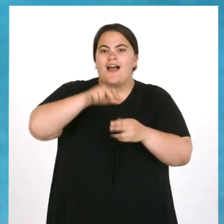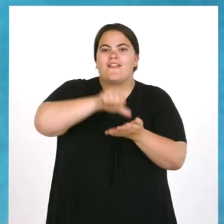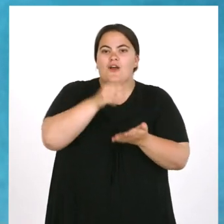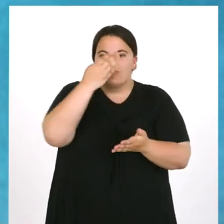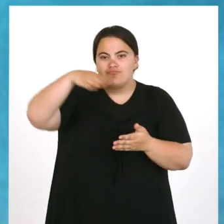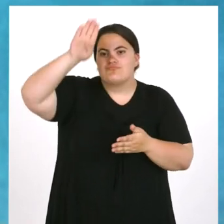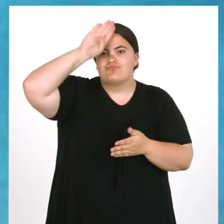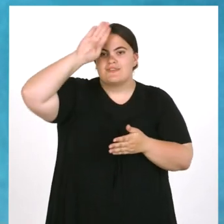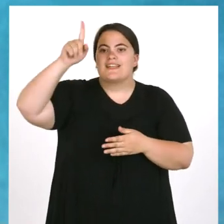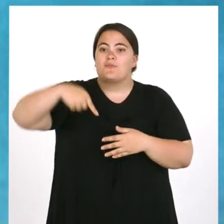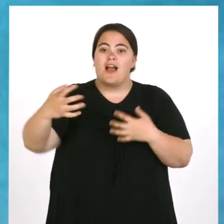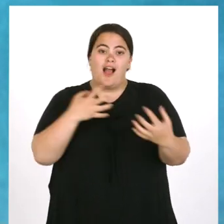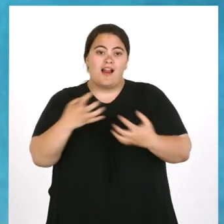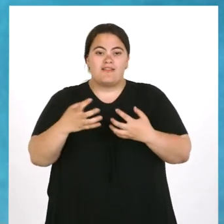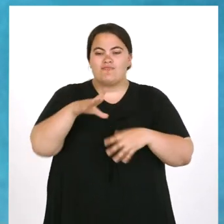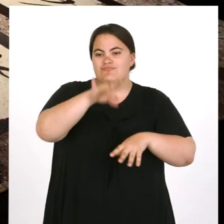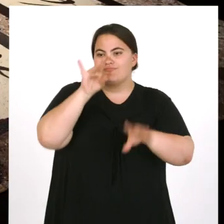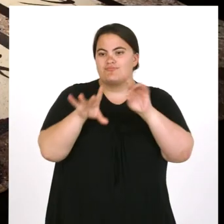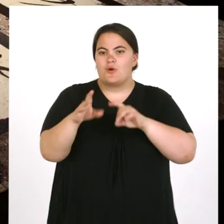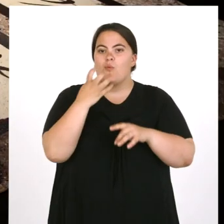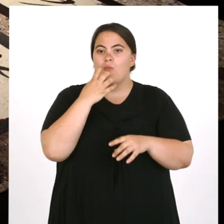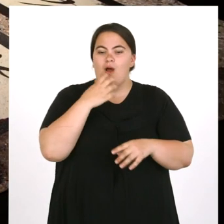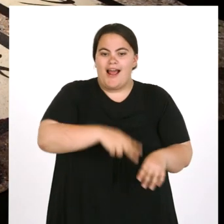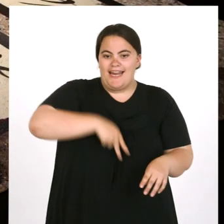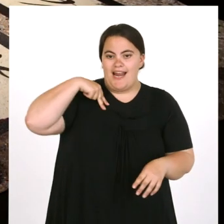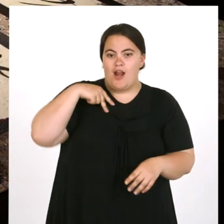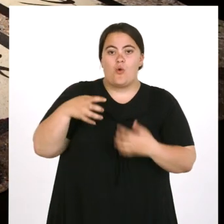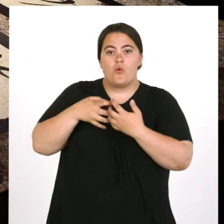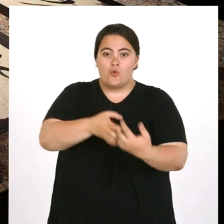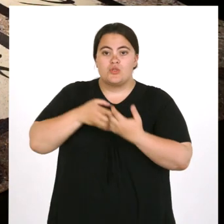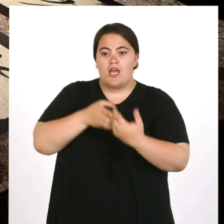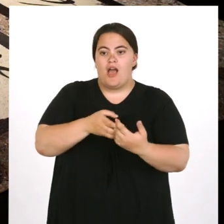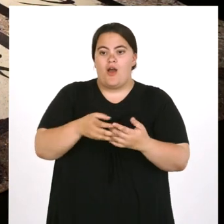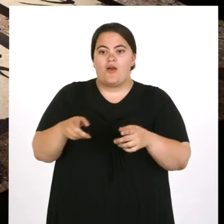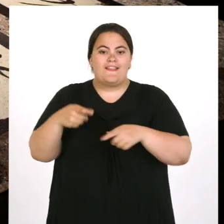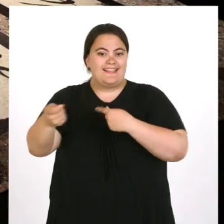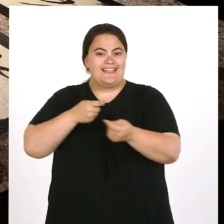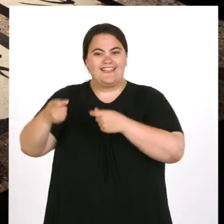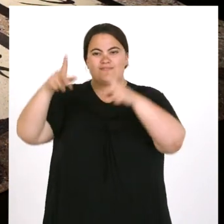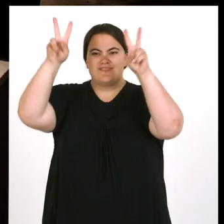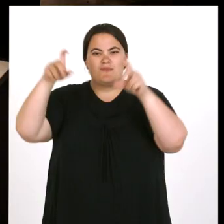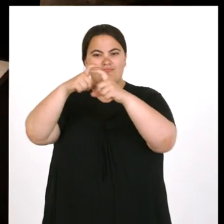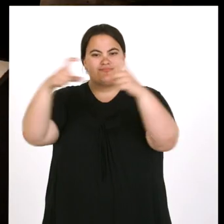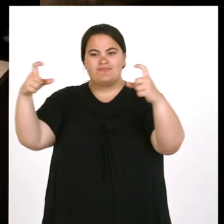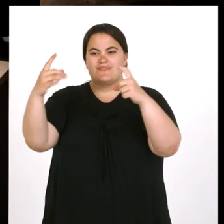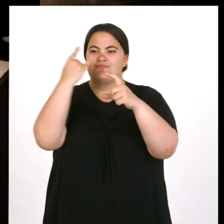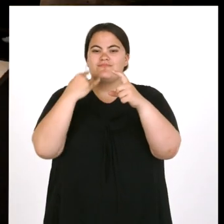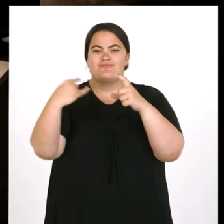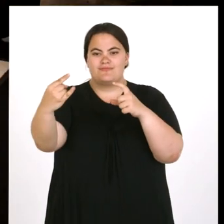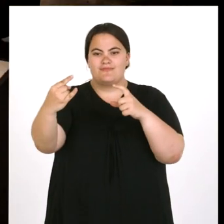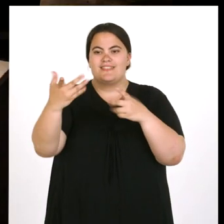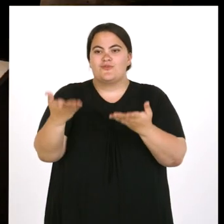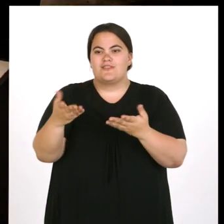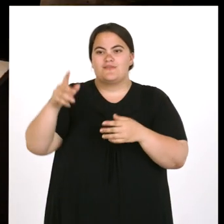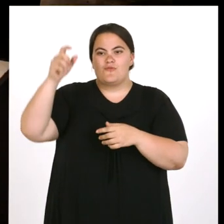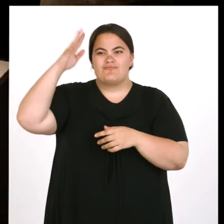y encontrando estos fragmentos del arte, o la general, o la lucha, títulos de tiendas súper sugerentes, que te dan para